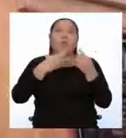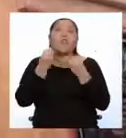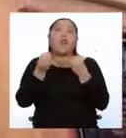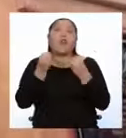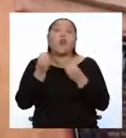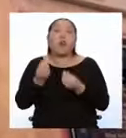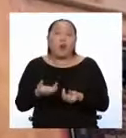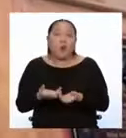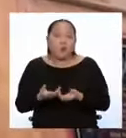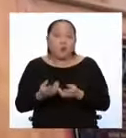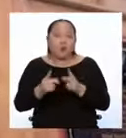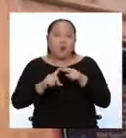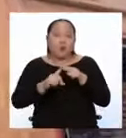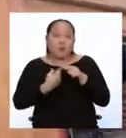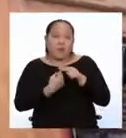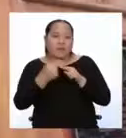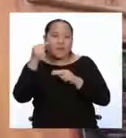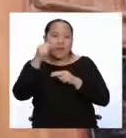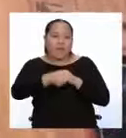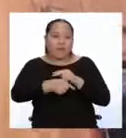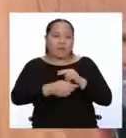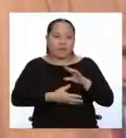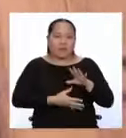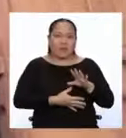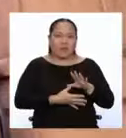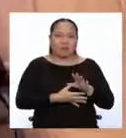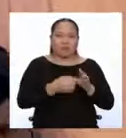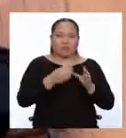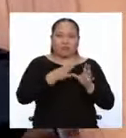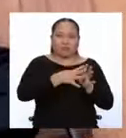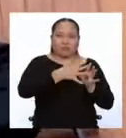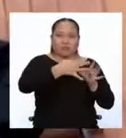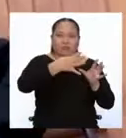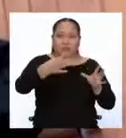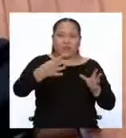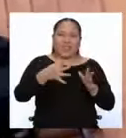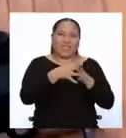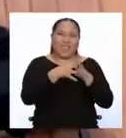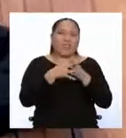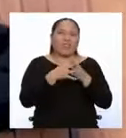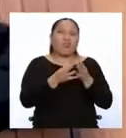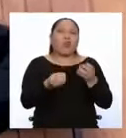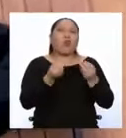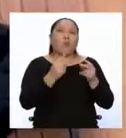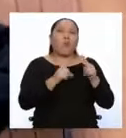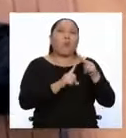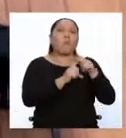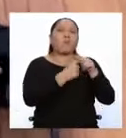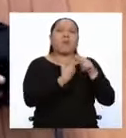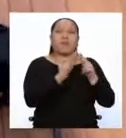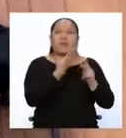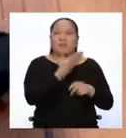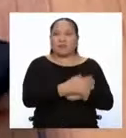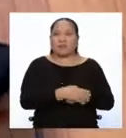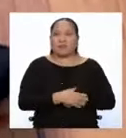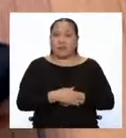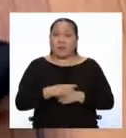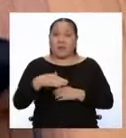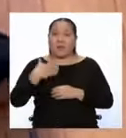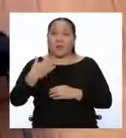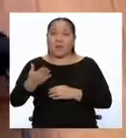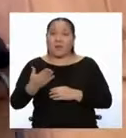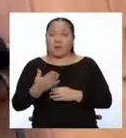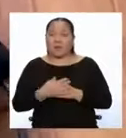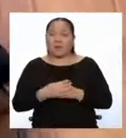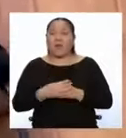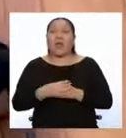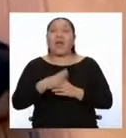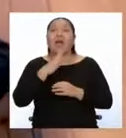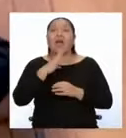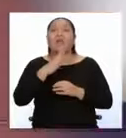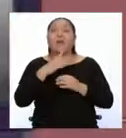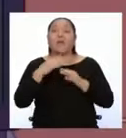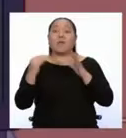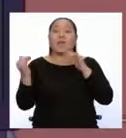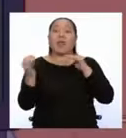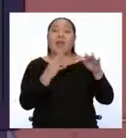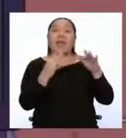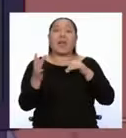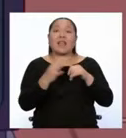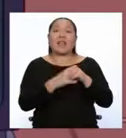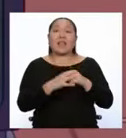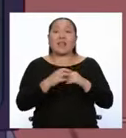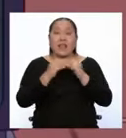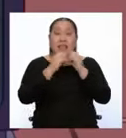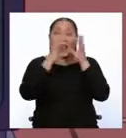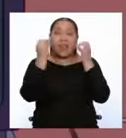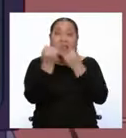Y bueno, estamos llegando a la parte más interesante de la historia, donde hablaremos de la guerra y del día de la independencia norteamericana.